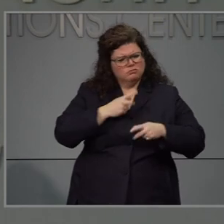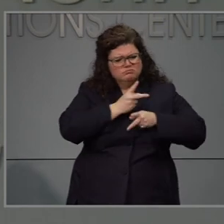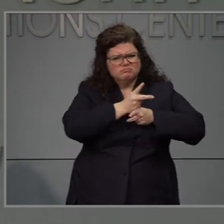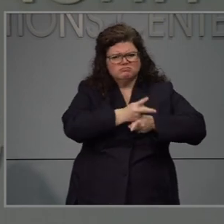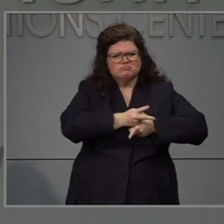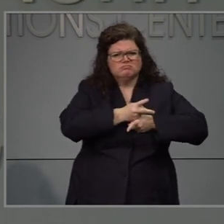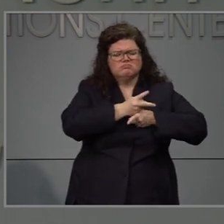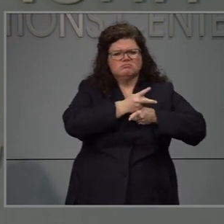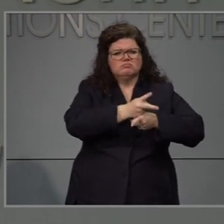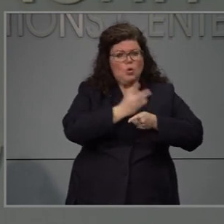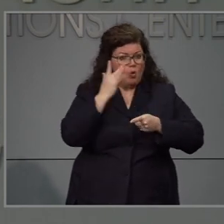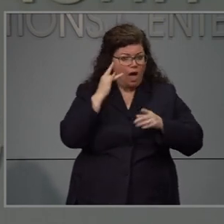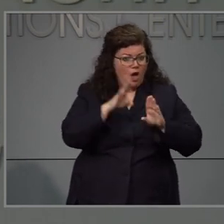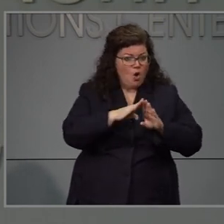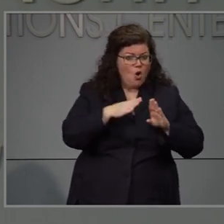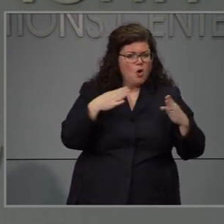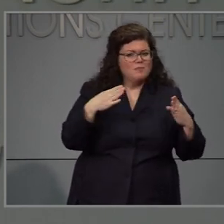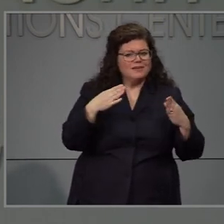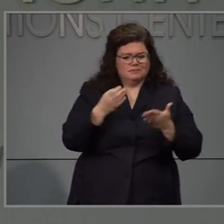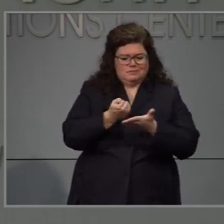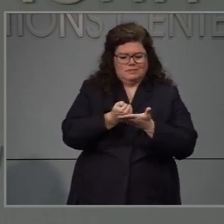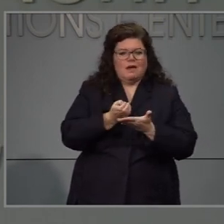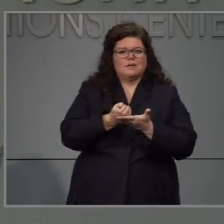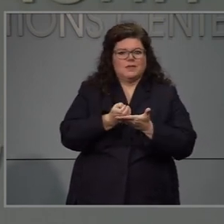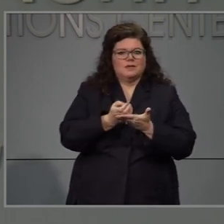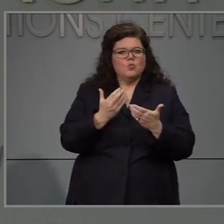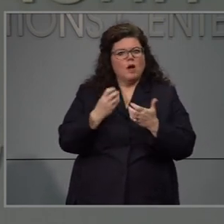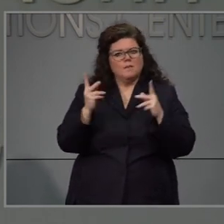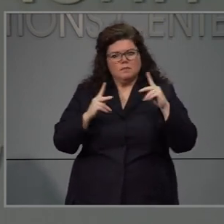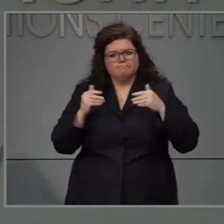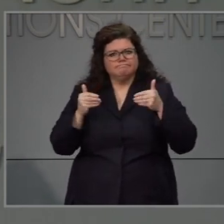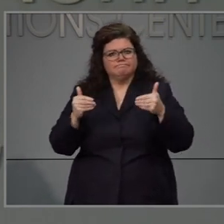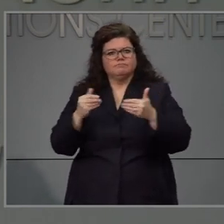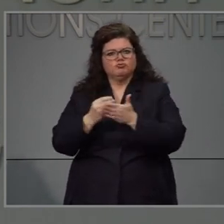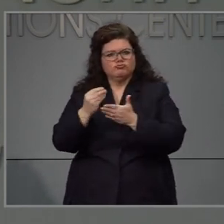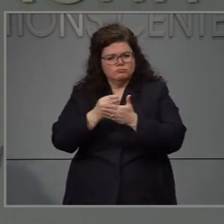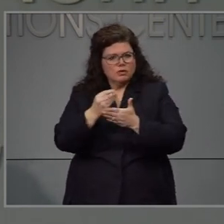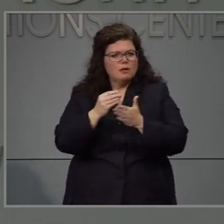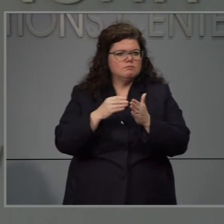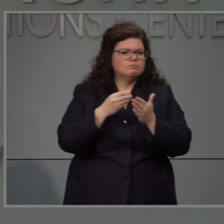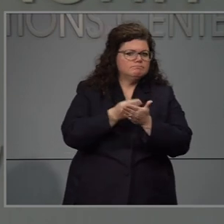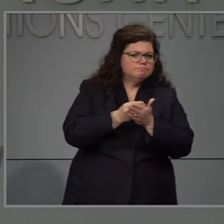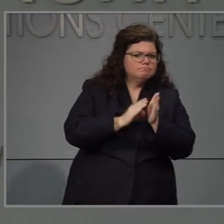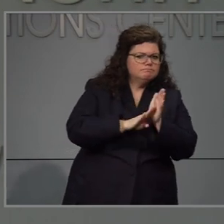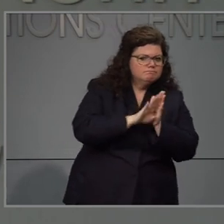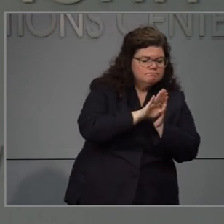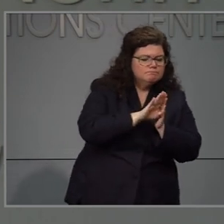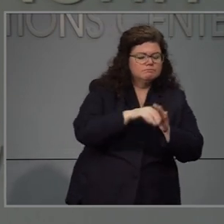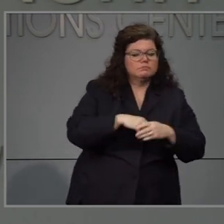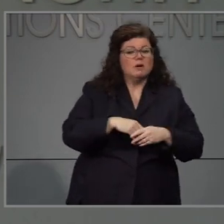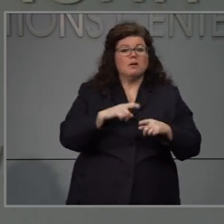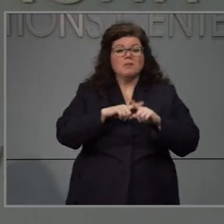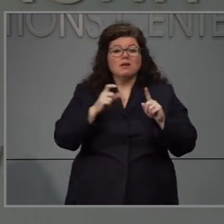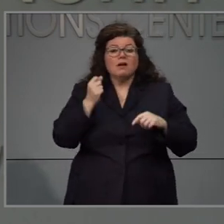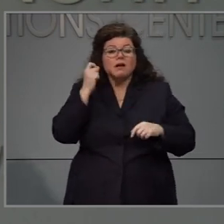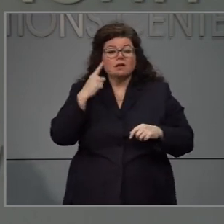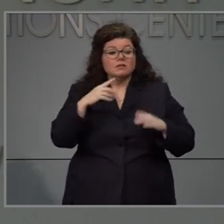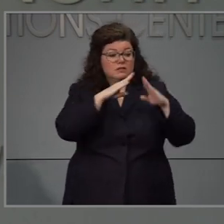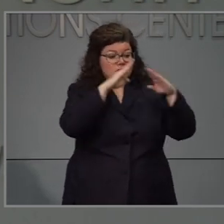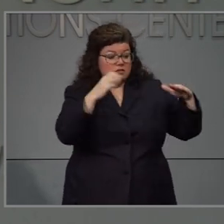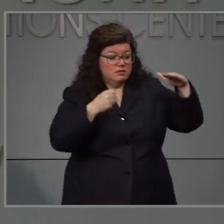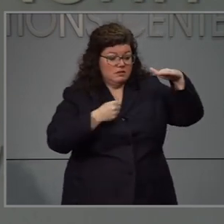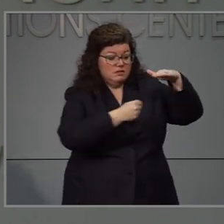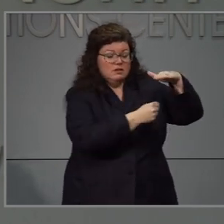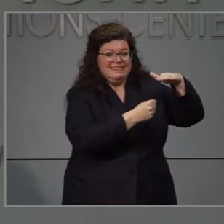y lo estamos haciendo para reanimar la economía. Yo incentivo a las personas que sepan que la orden de